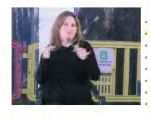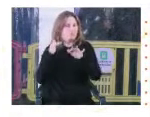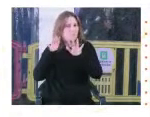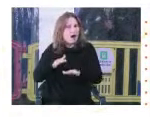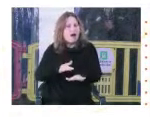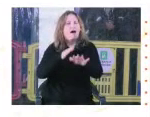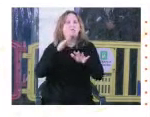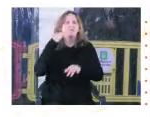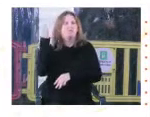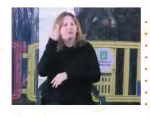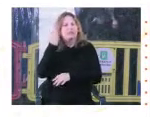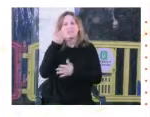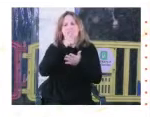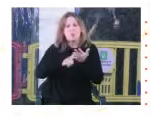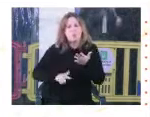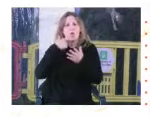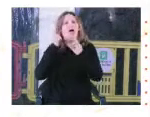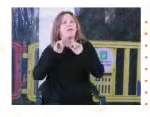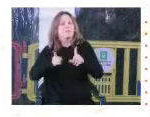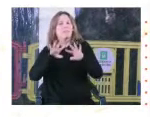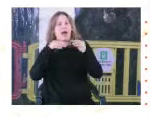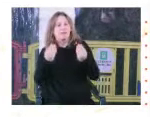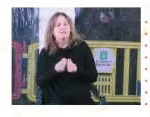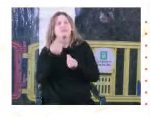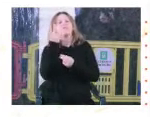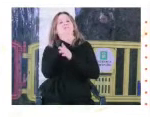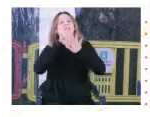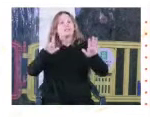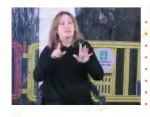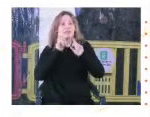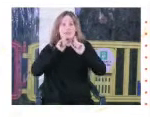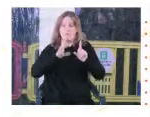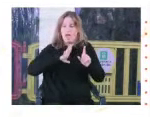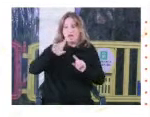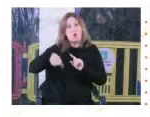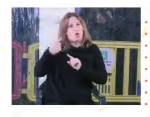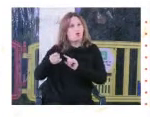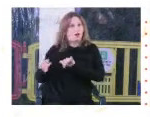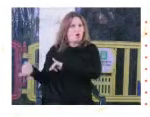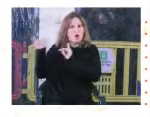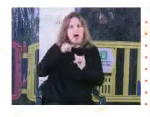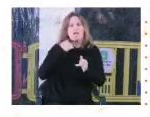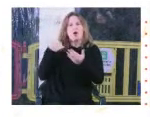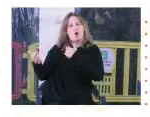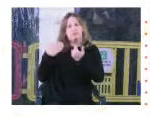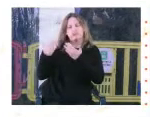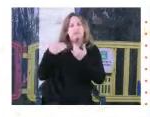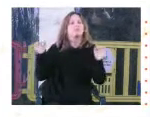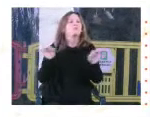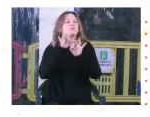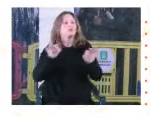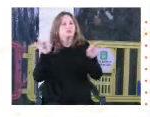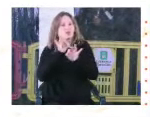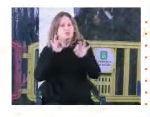a haber talleres literarios y de plástica y después el 27 también tenemos otra jornada con conversatorios y música